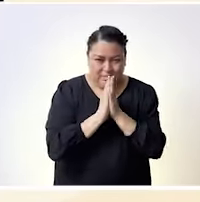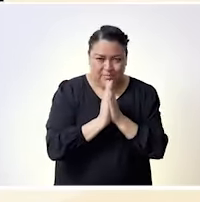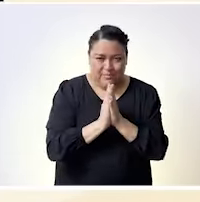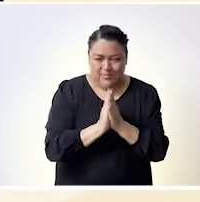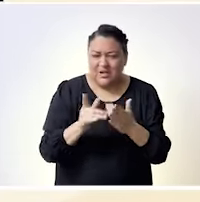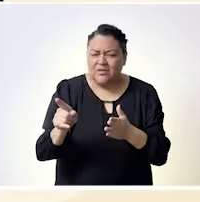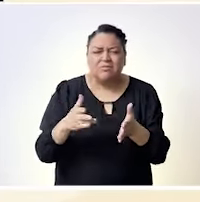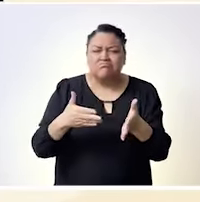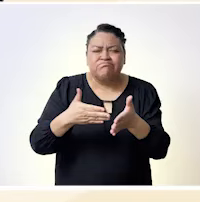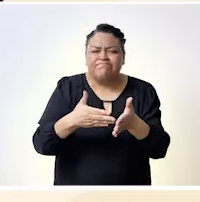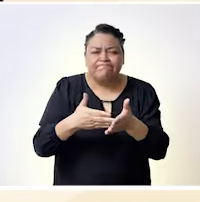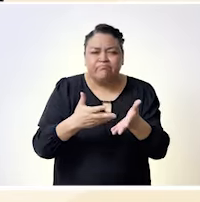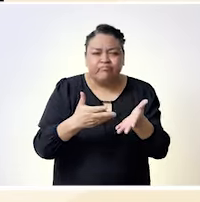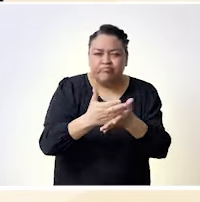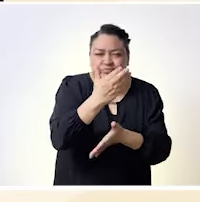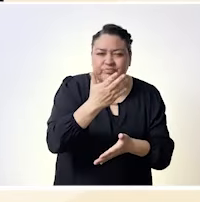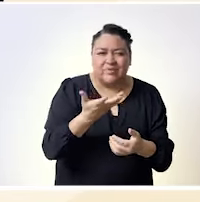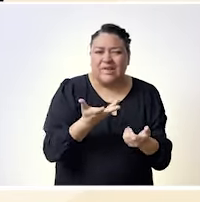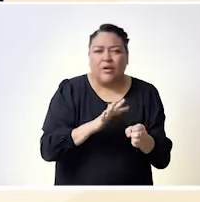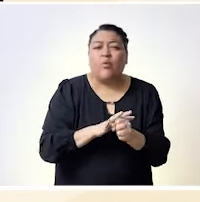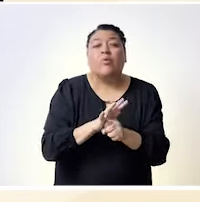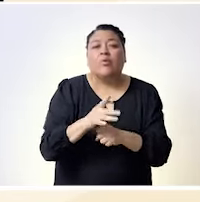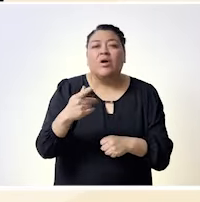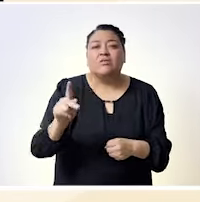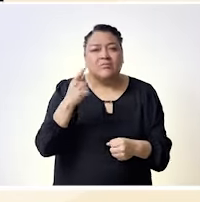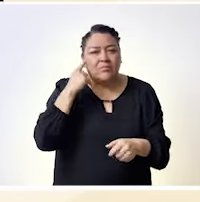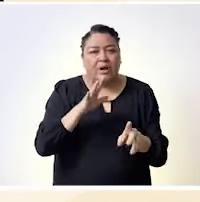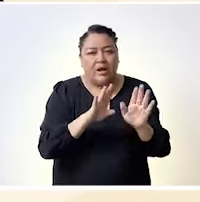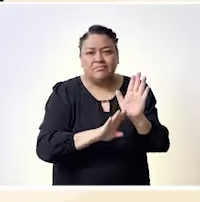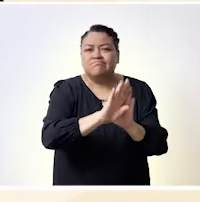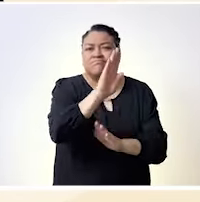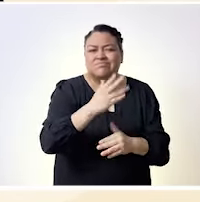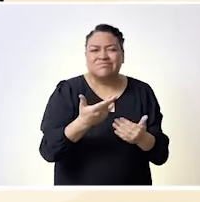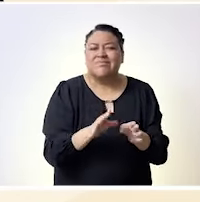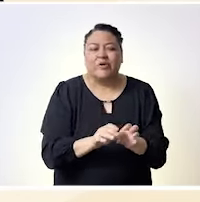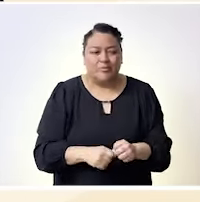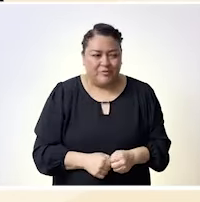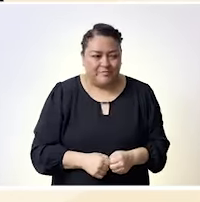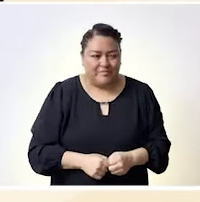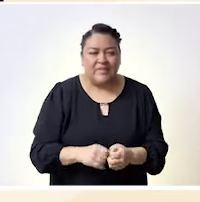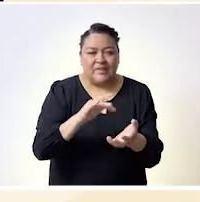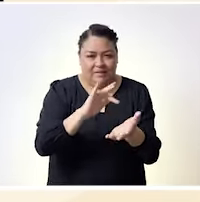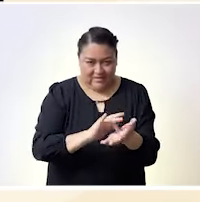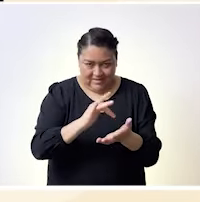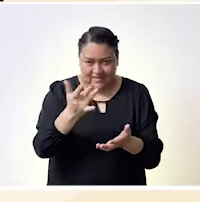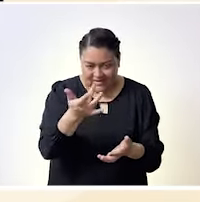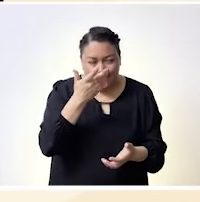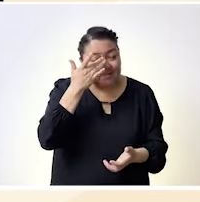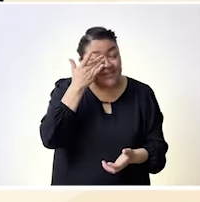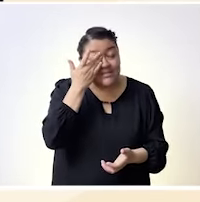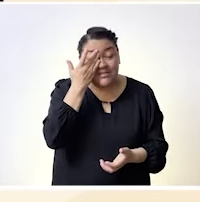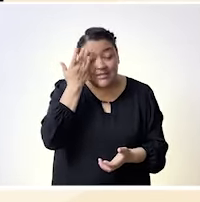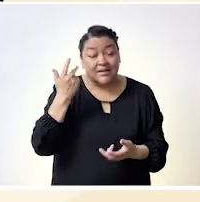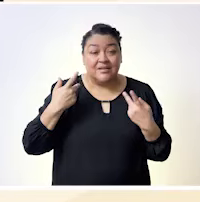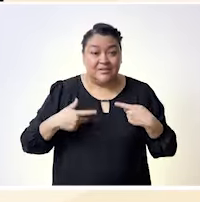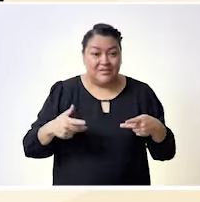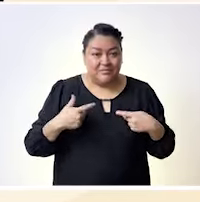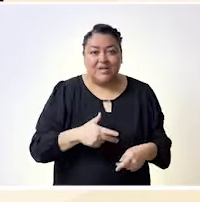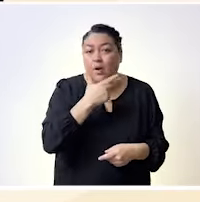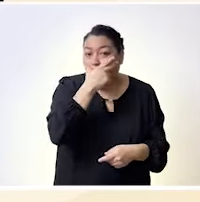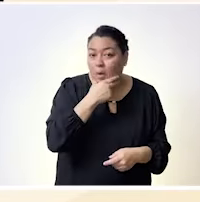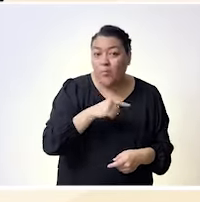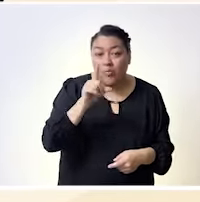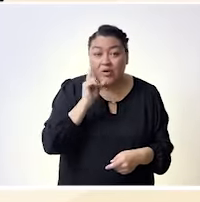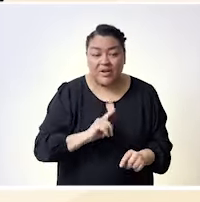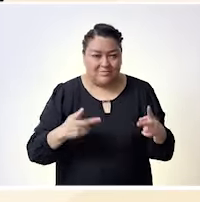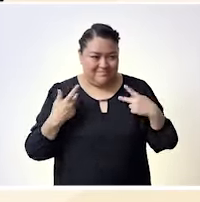peldaños los cuales tenemos que ir o nos dicen que tendríamos que ir escalando y tener que hacer actos